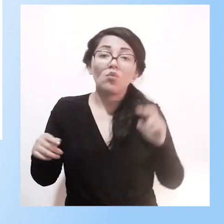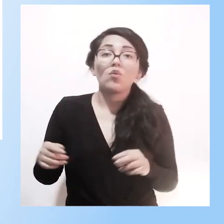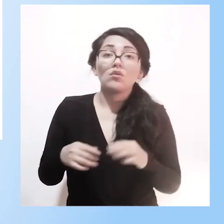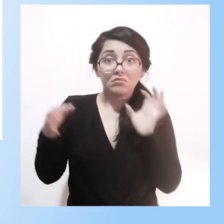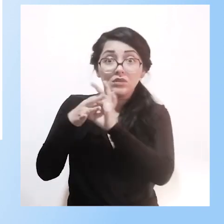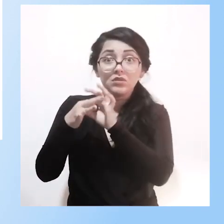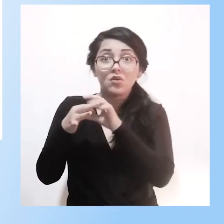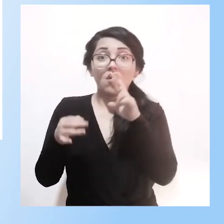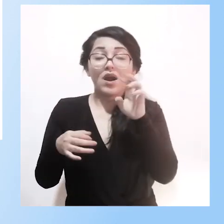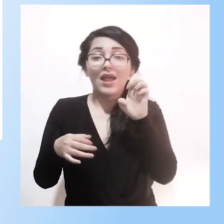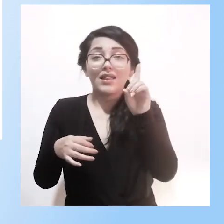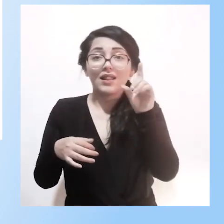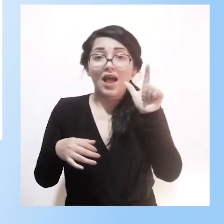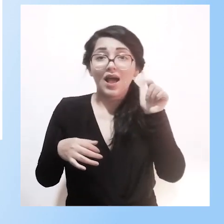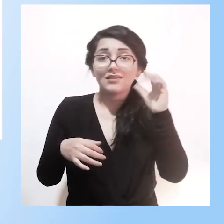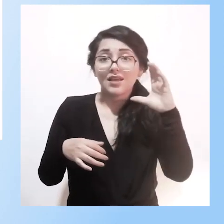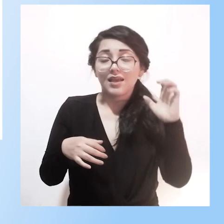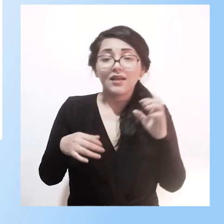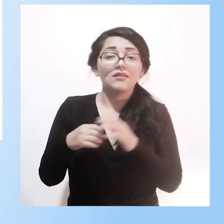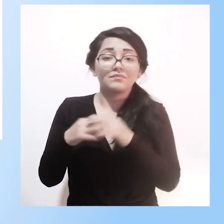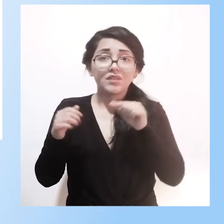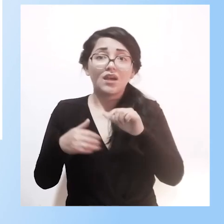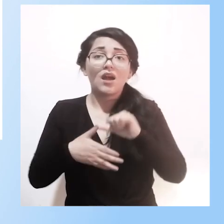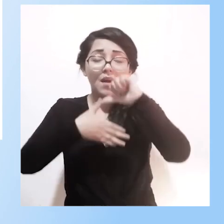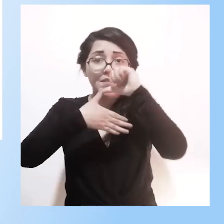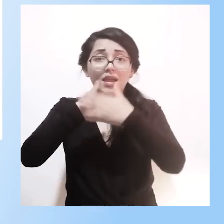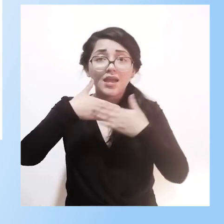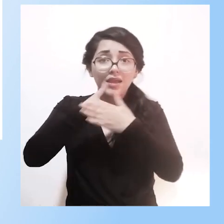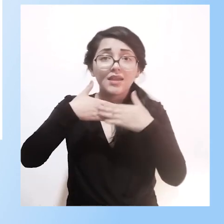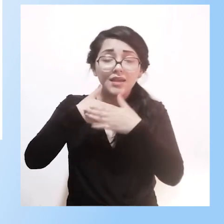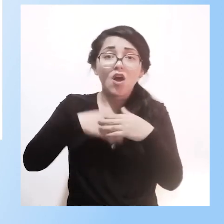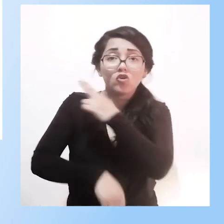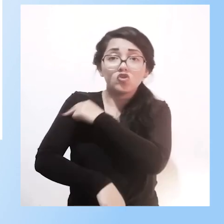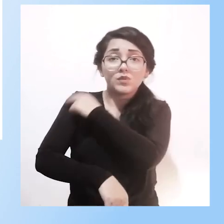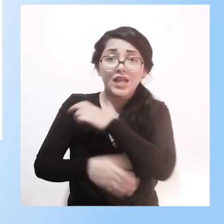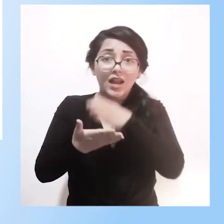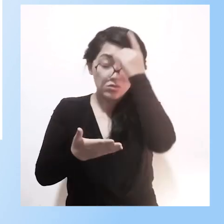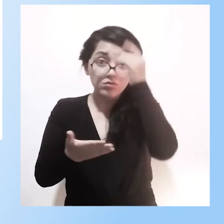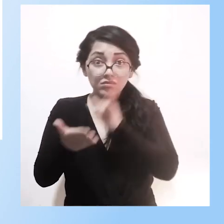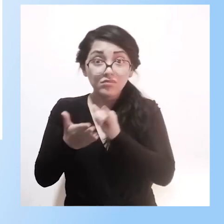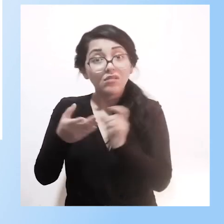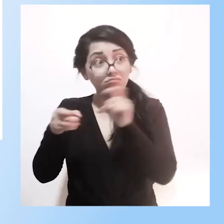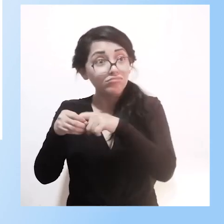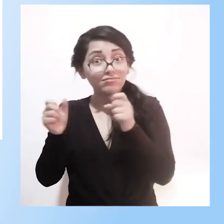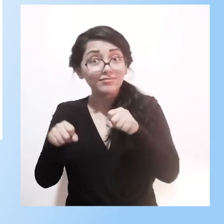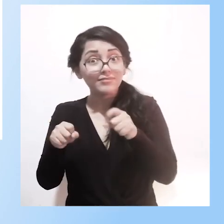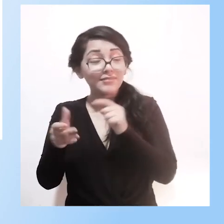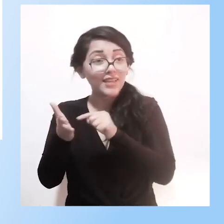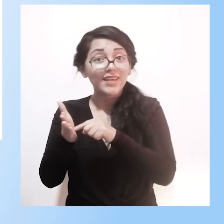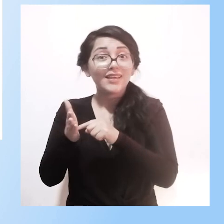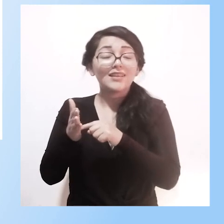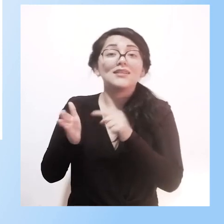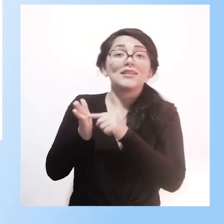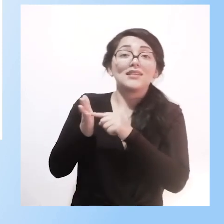red de educación hospitalaria de América Latina y el Caribe, que es una red que ya ahora